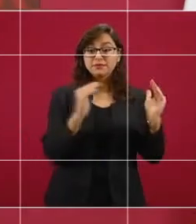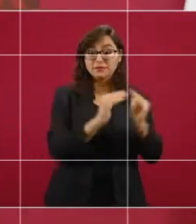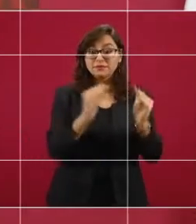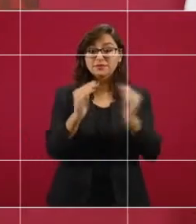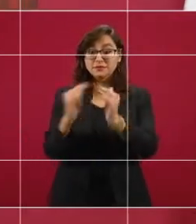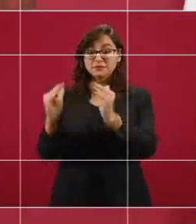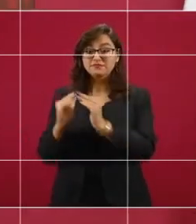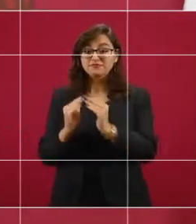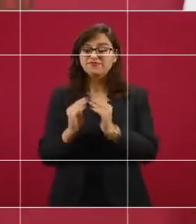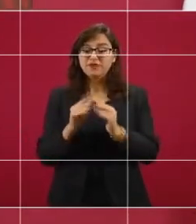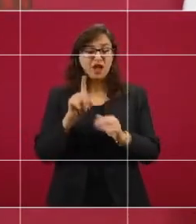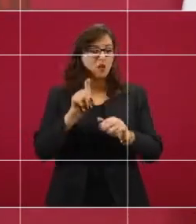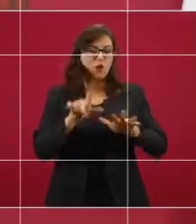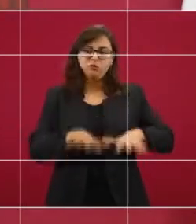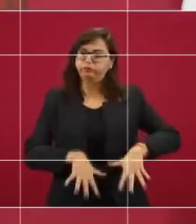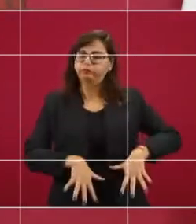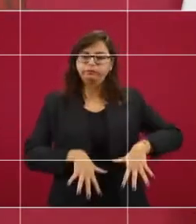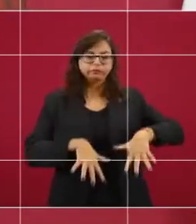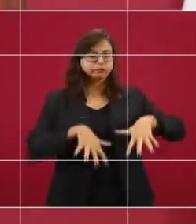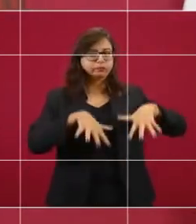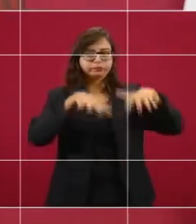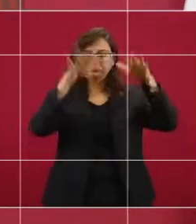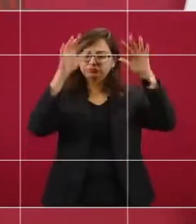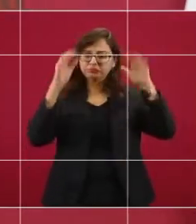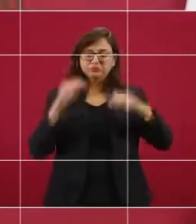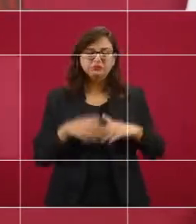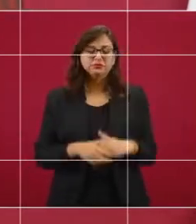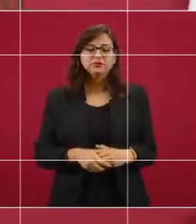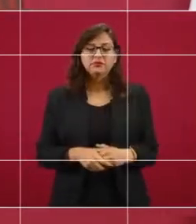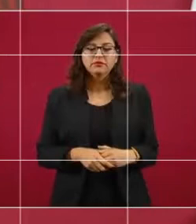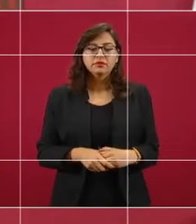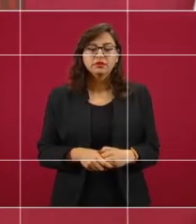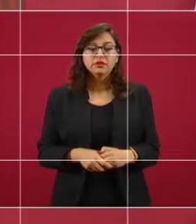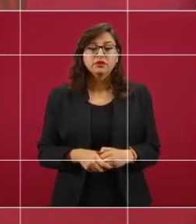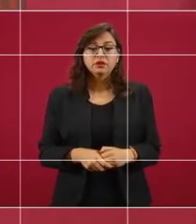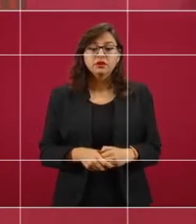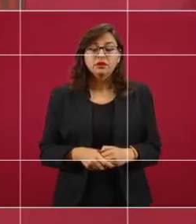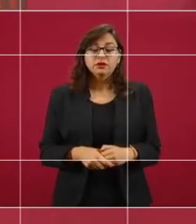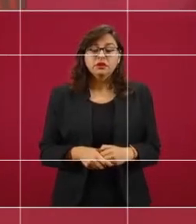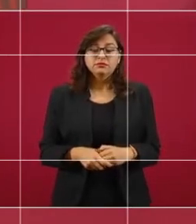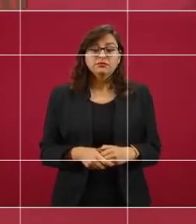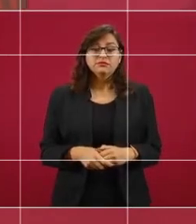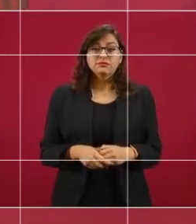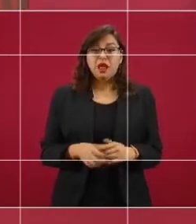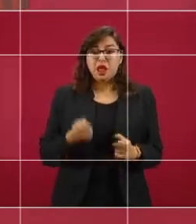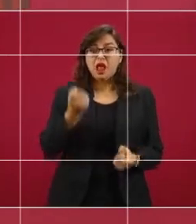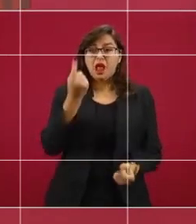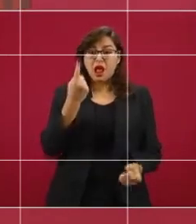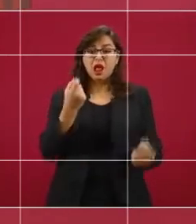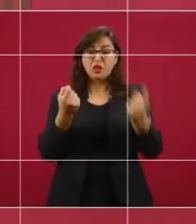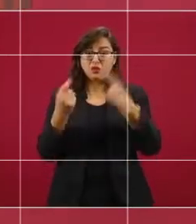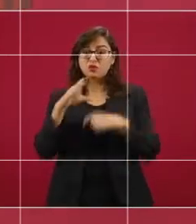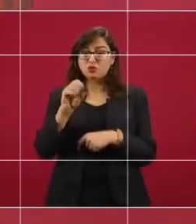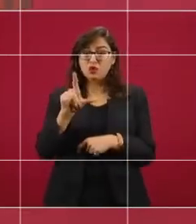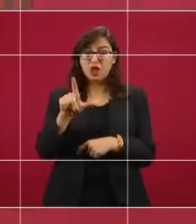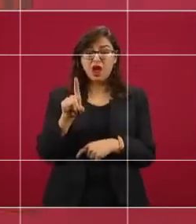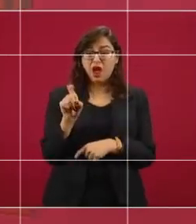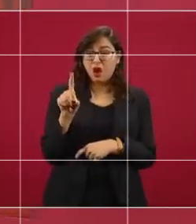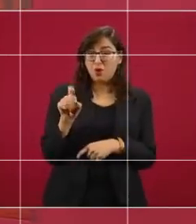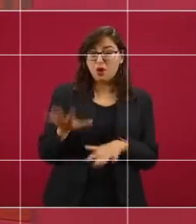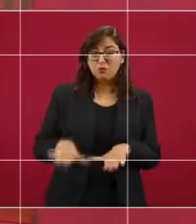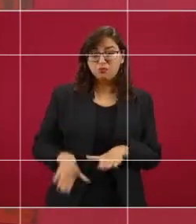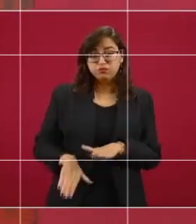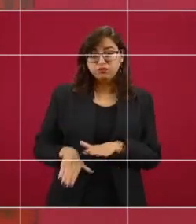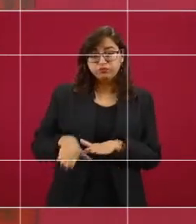En el agua, hay colonias donde está el agua dentro de las casas hasta